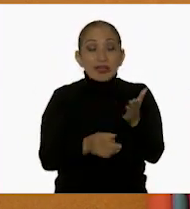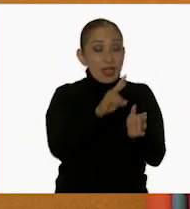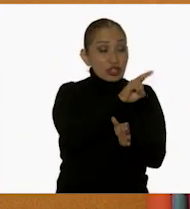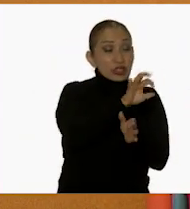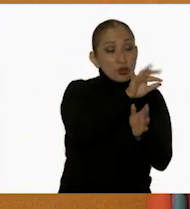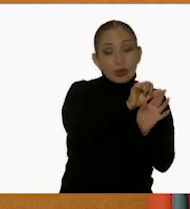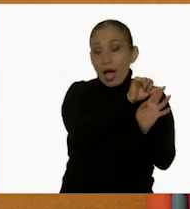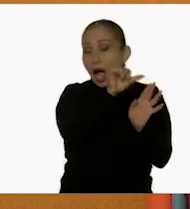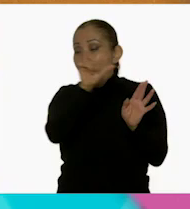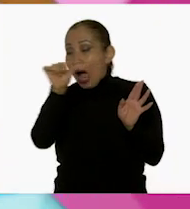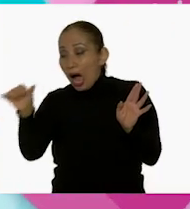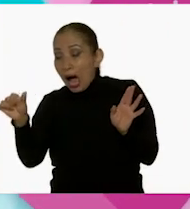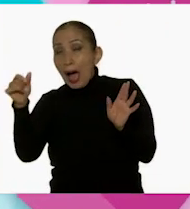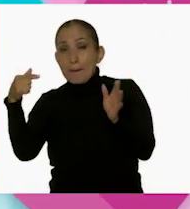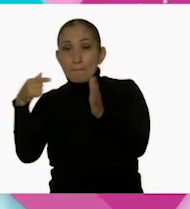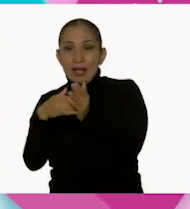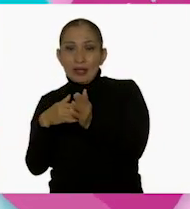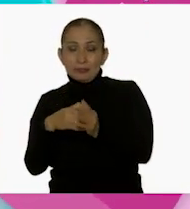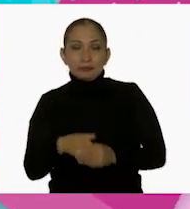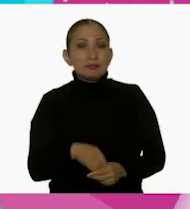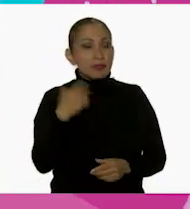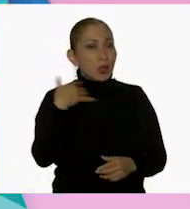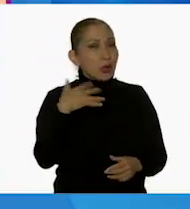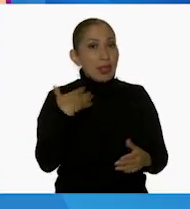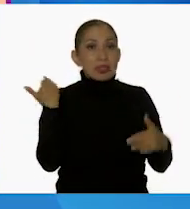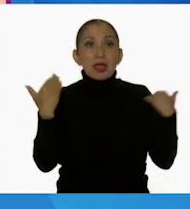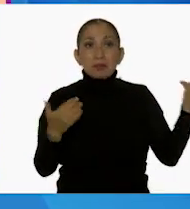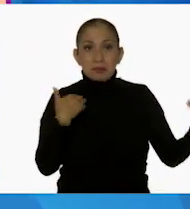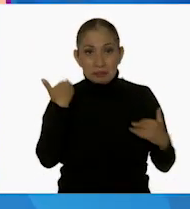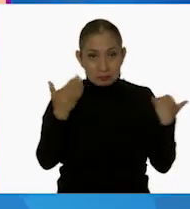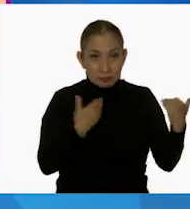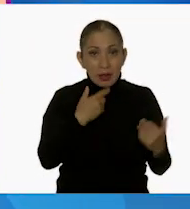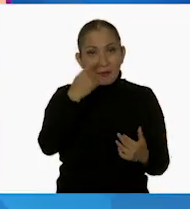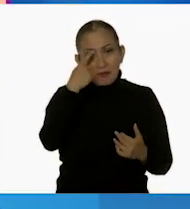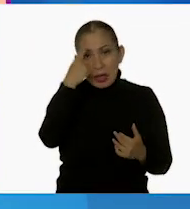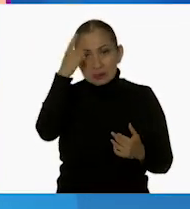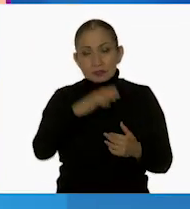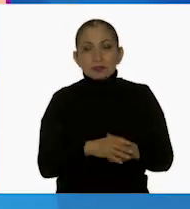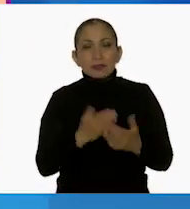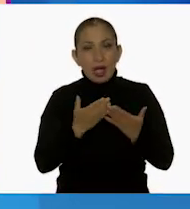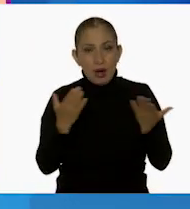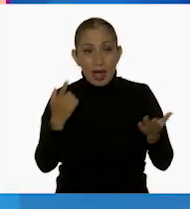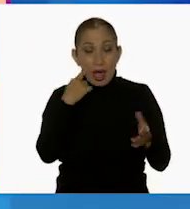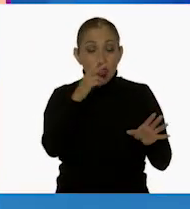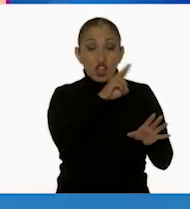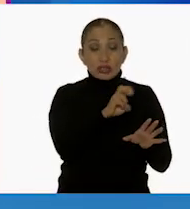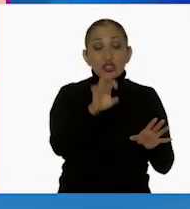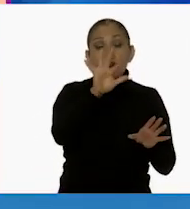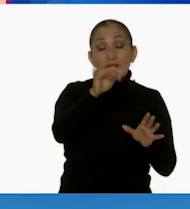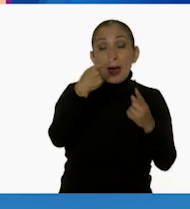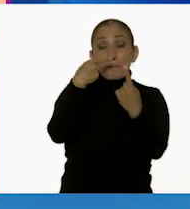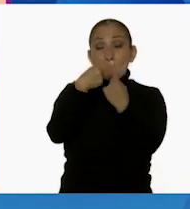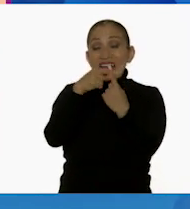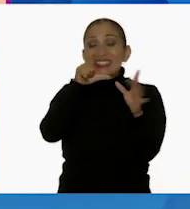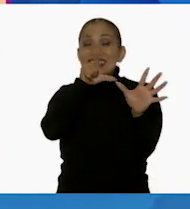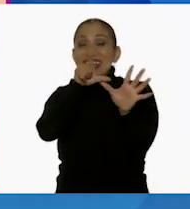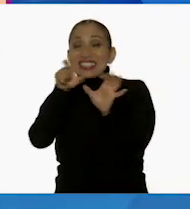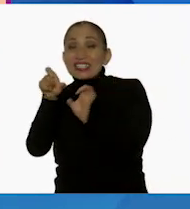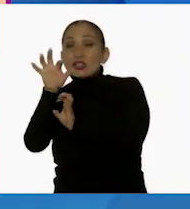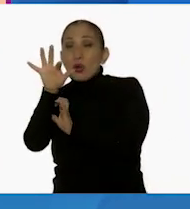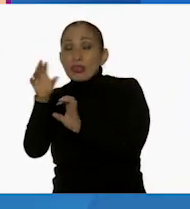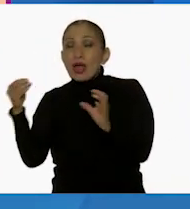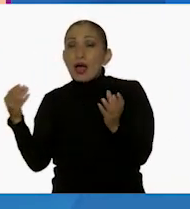para llegar a mil. Así es. Ah, esto está siendo divertido y muy fácil, la verdad. Muy bien, entonces quedamos, 250 más 750